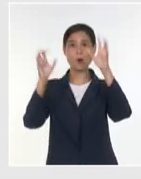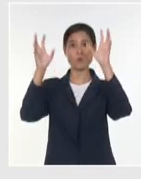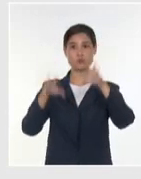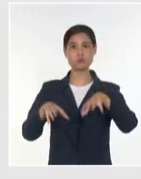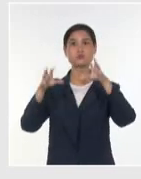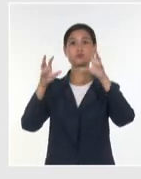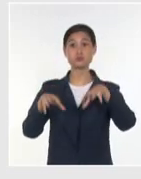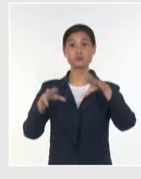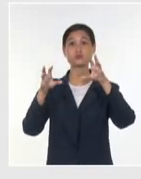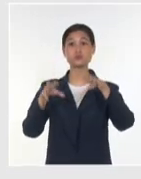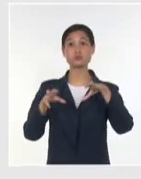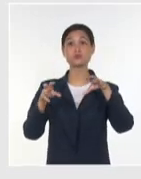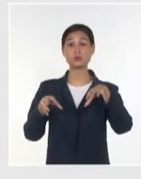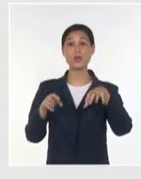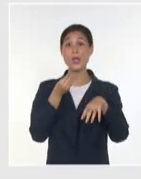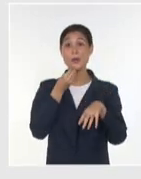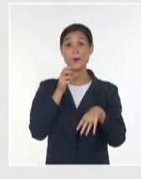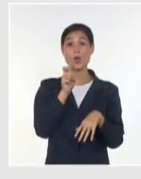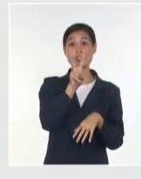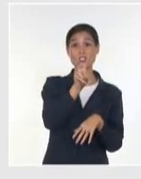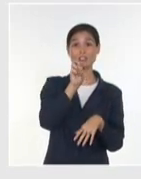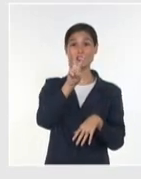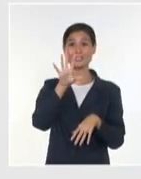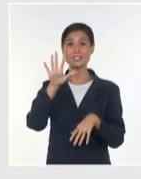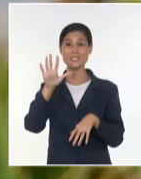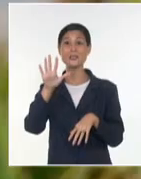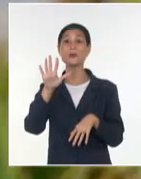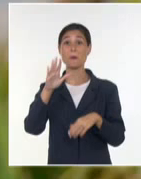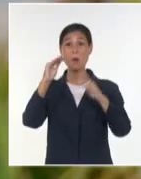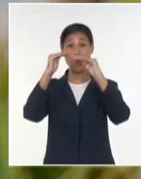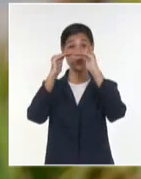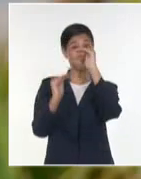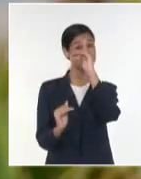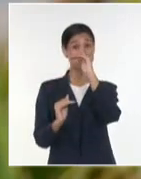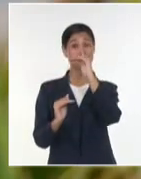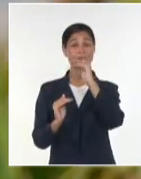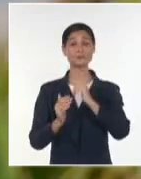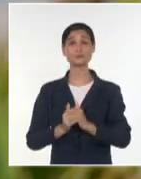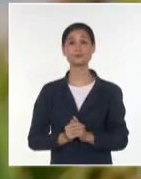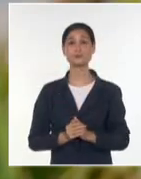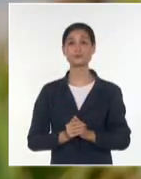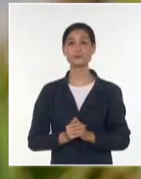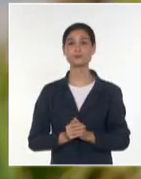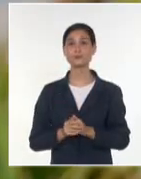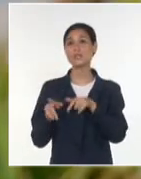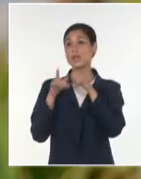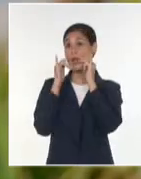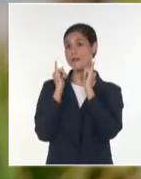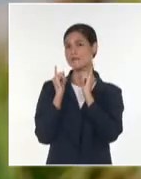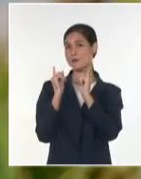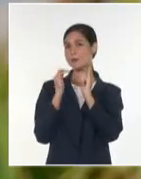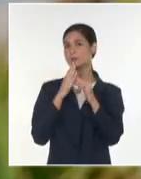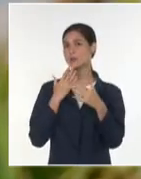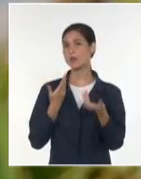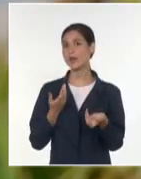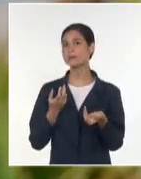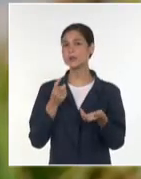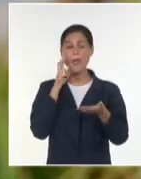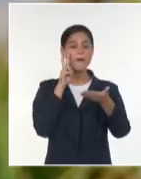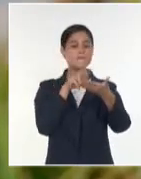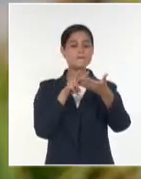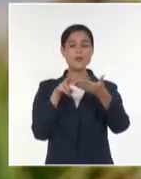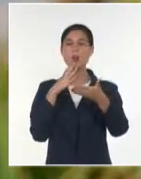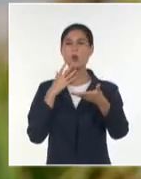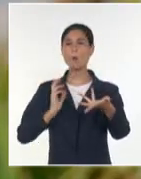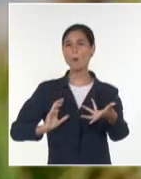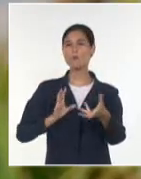235 milímetros en el presente siglo. Esta información se está utilizando para generar esos escenarios y para